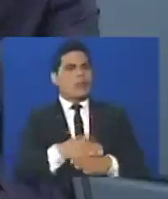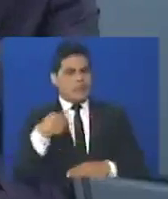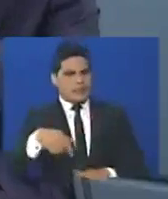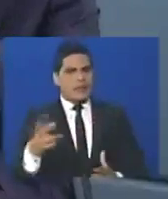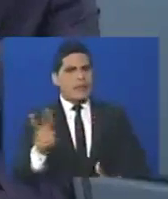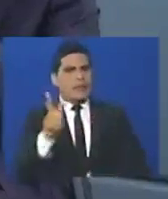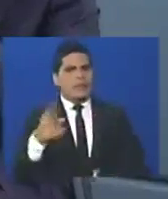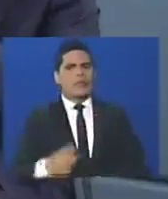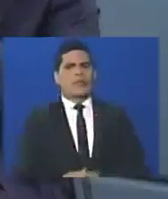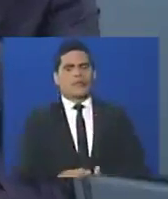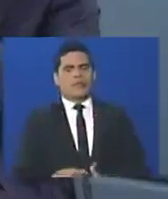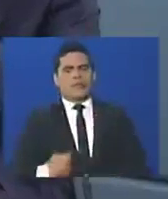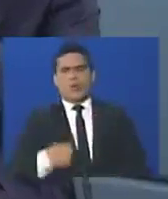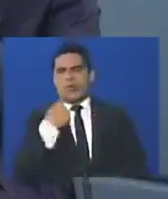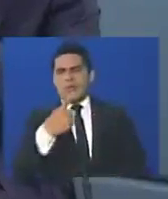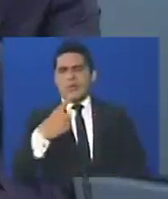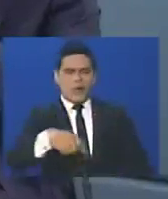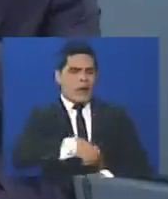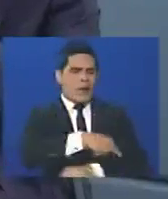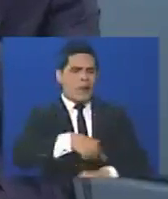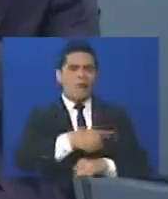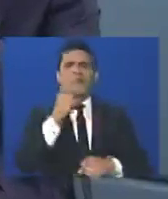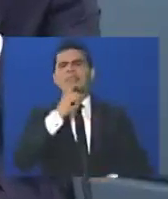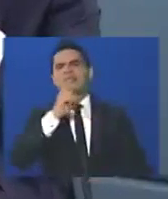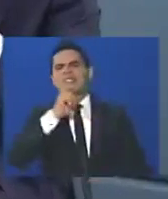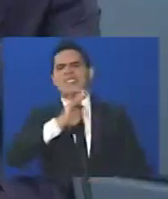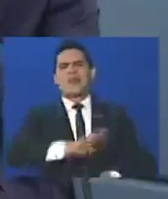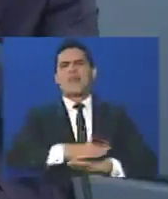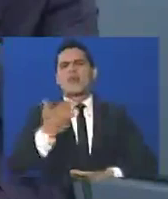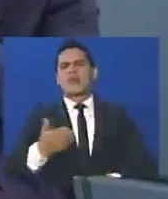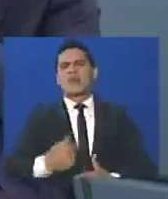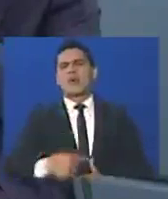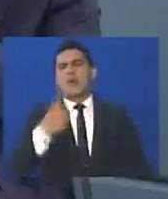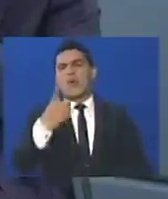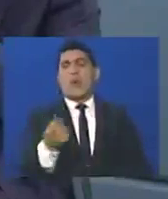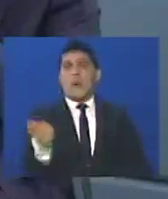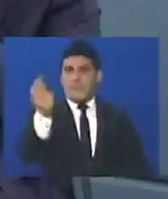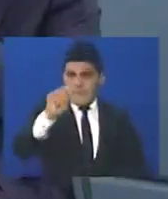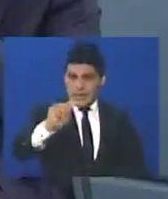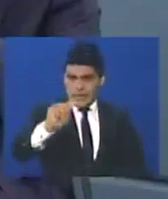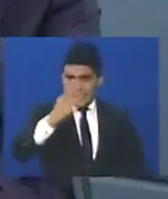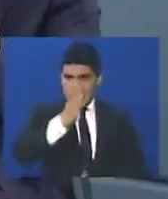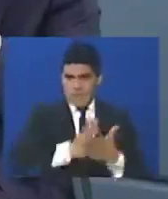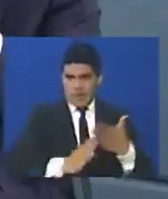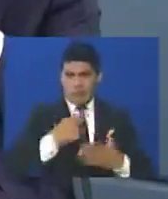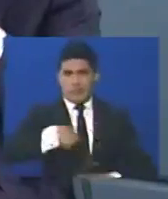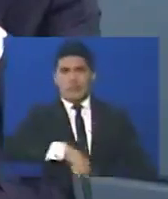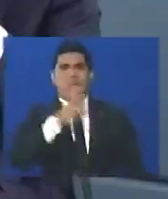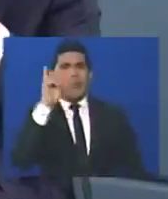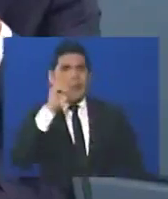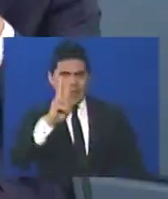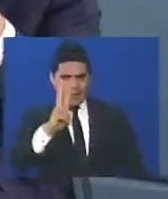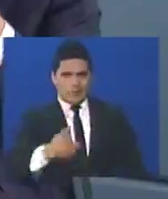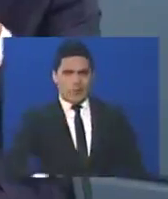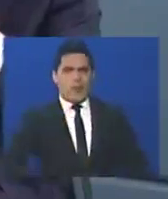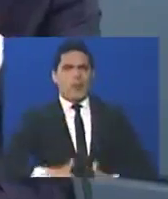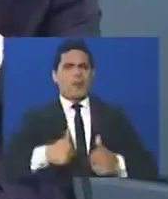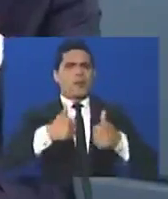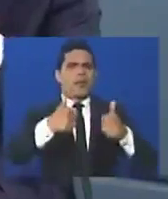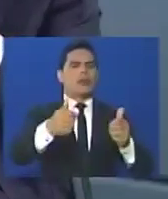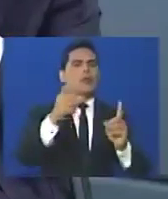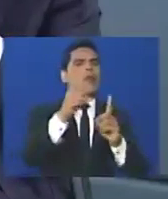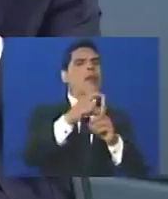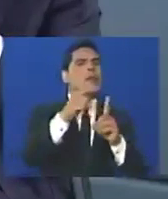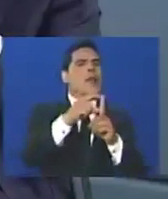realidad. Pero digo que vivimos momentos difíciles porque desde hace un mes y medio hemos pasado de las